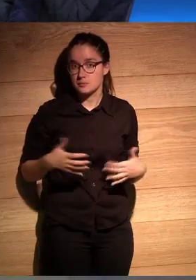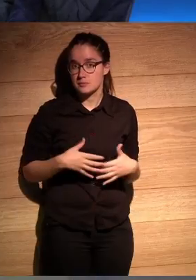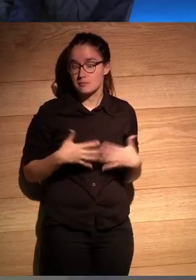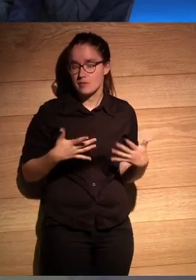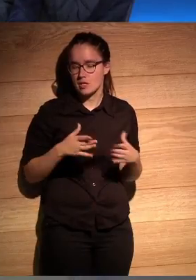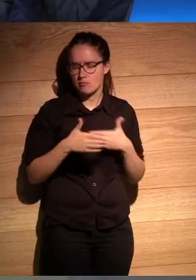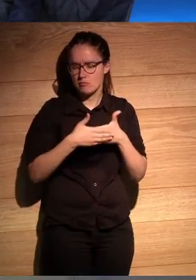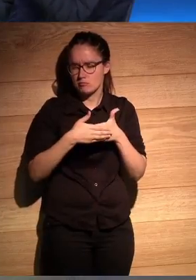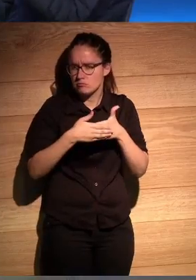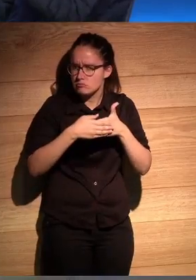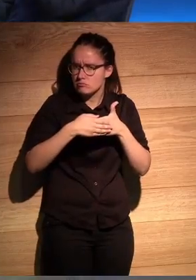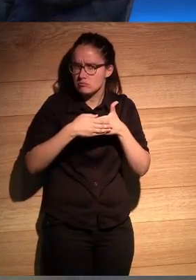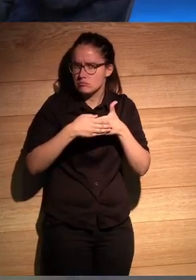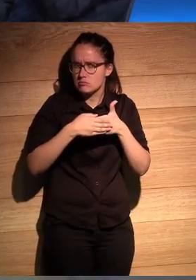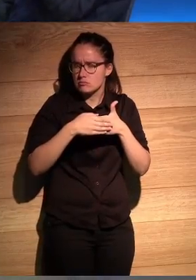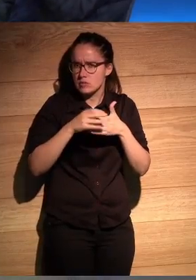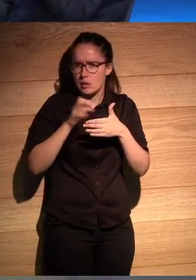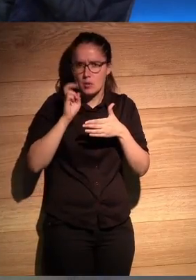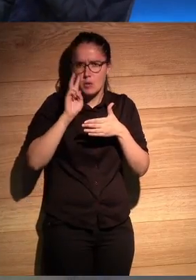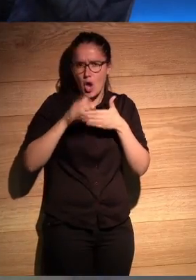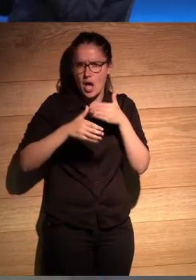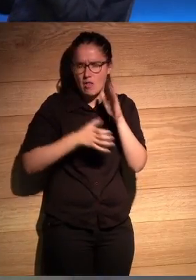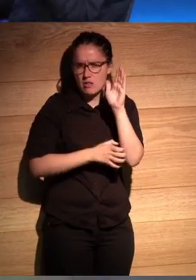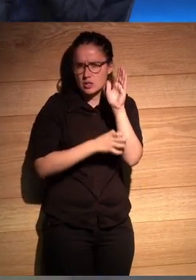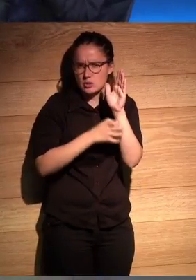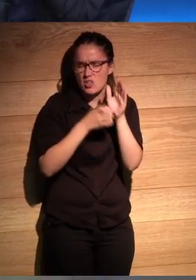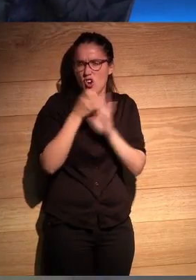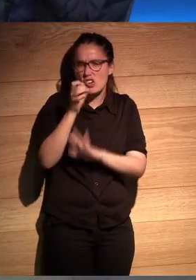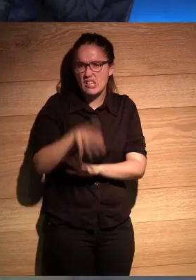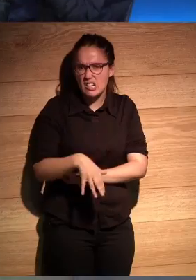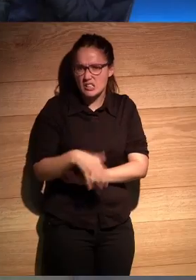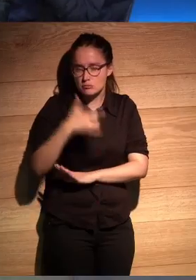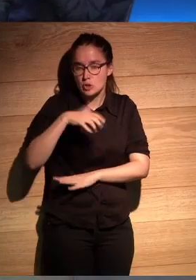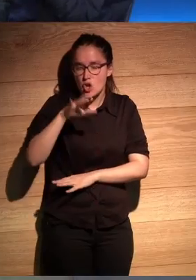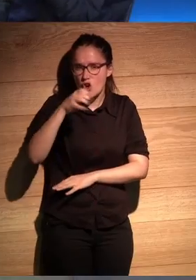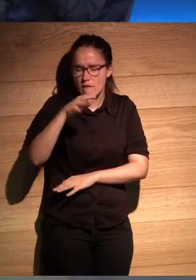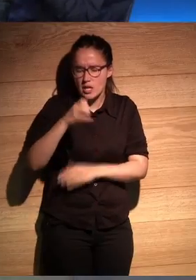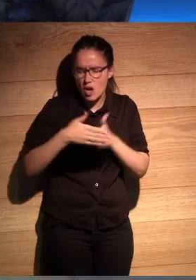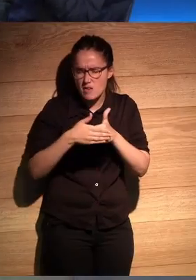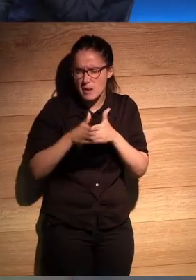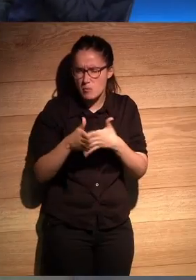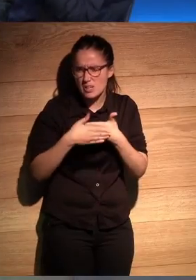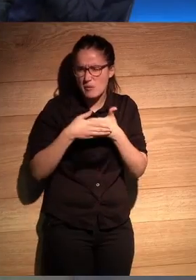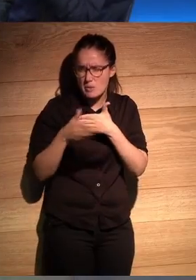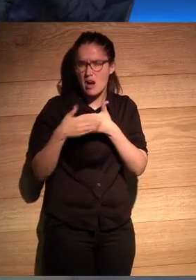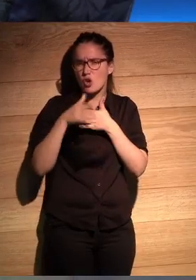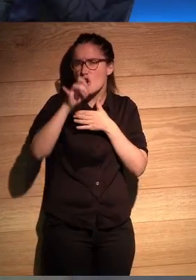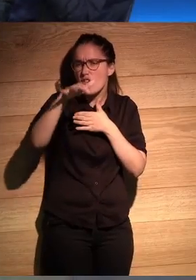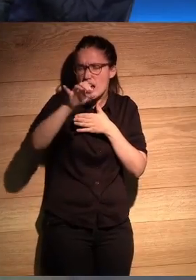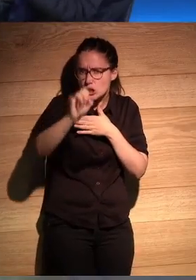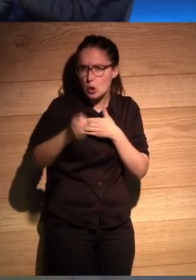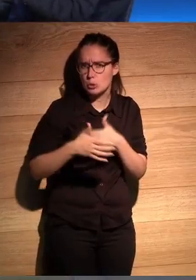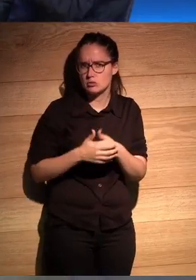y abro la veo que sube el ascensor y le digo ¿quién es? y me dice no Rodrigo soy Roberto ábreme la puerta ábreme la puerta soy Roberto